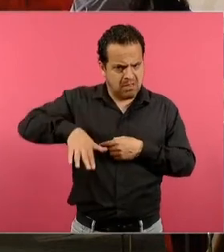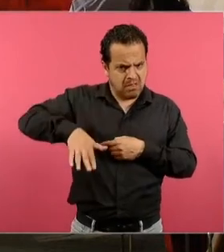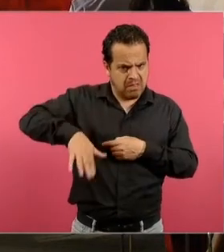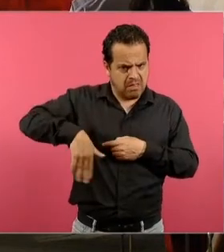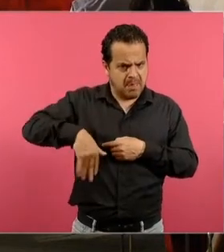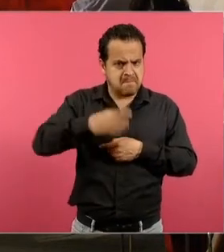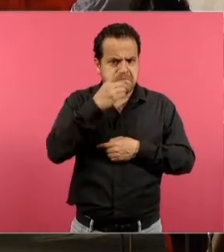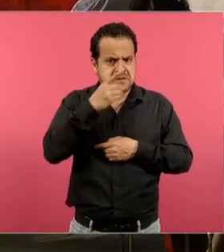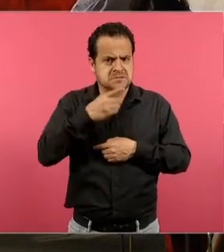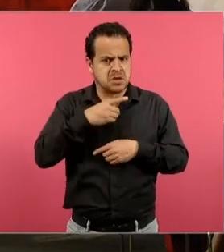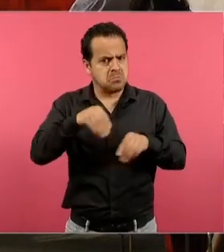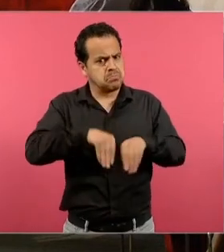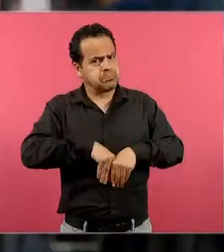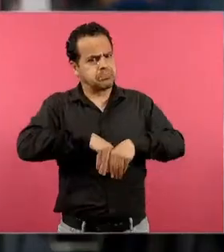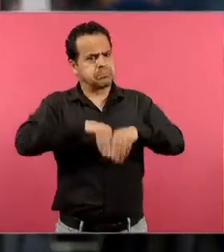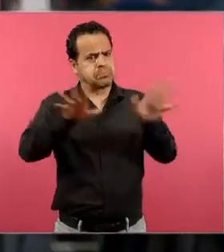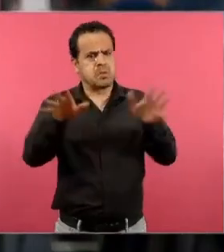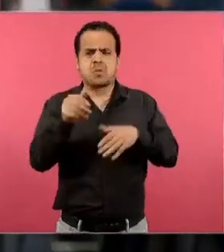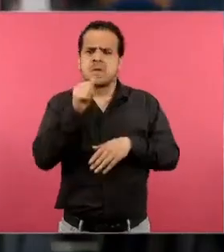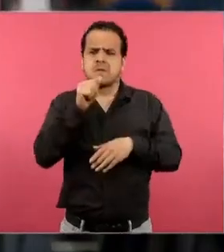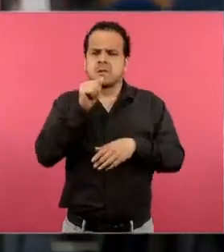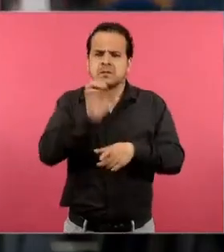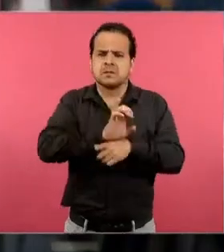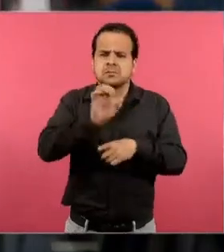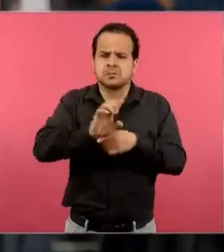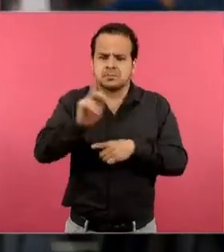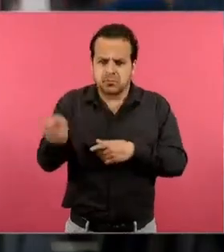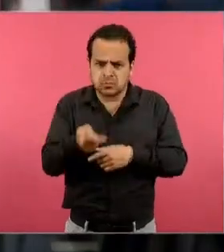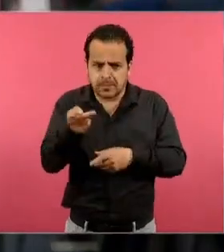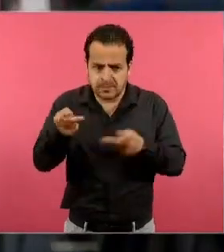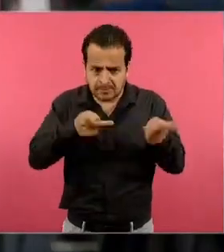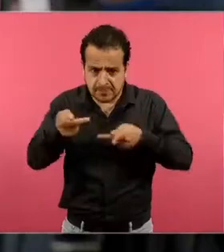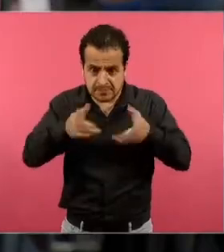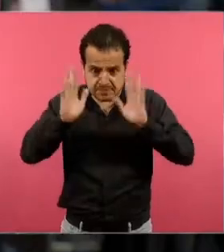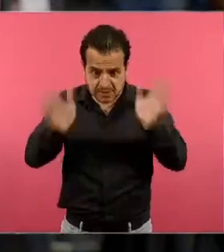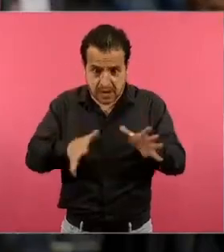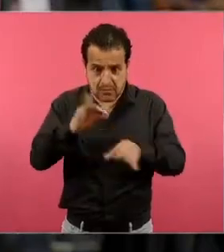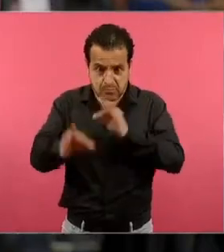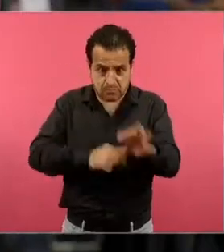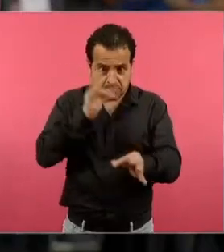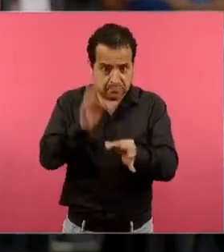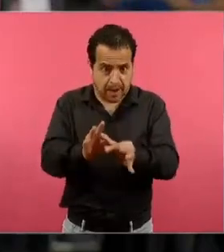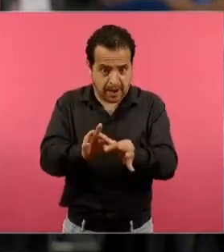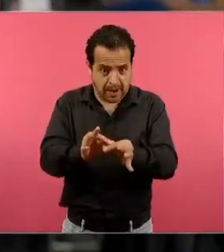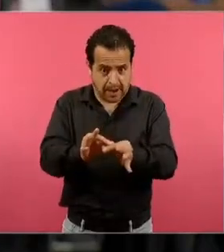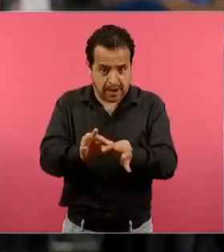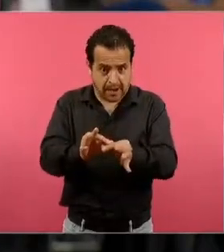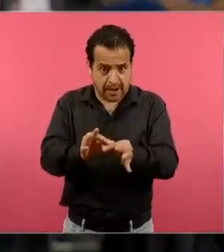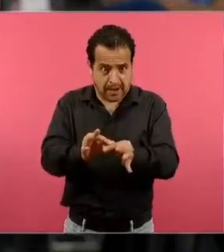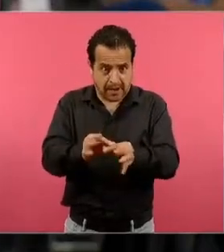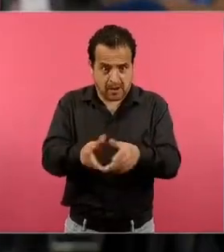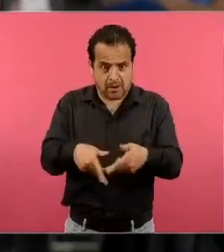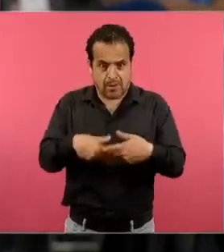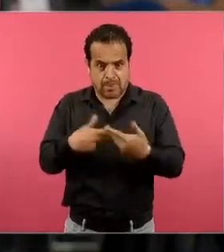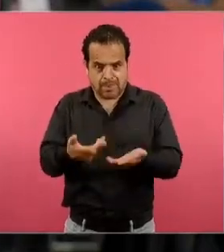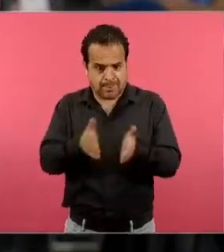cuándo fueron terminados, si es que ya están. Y si es posible elaborar libros de texto con base en libros,